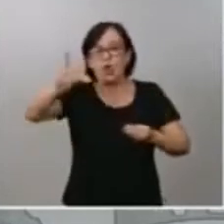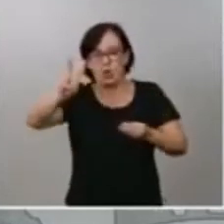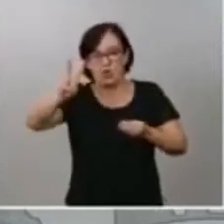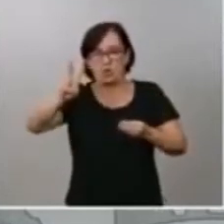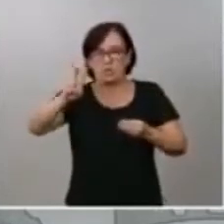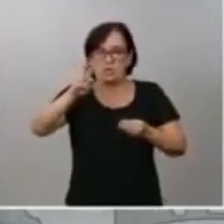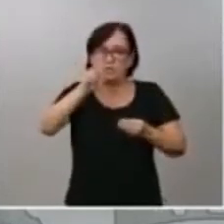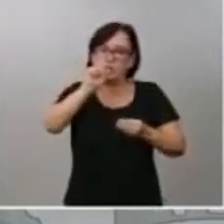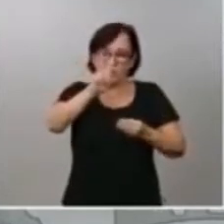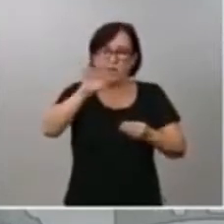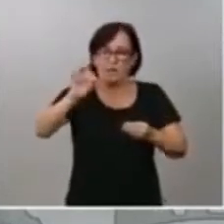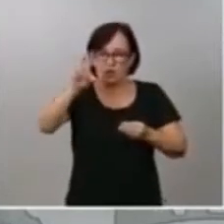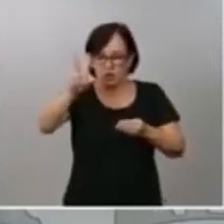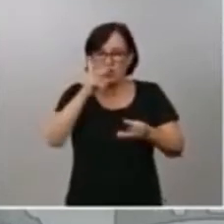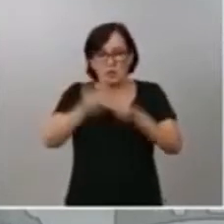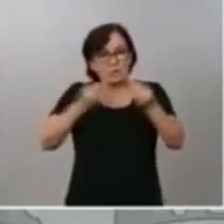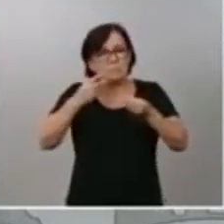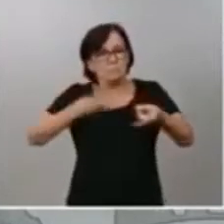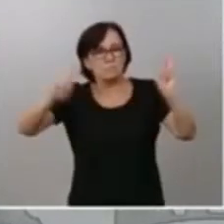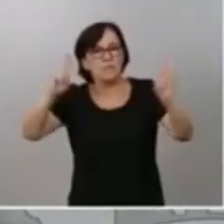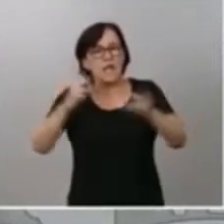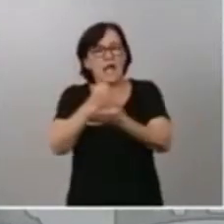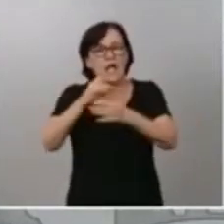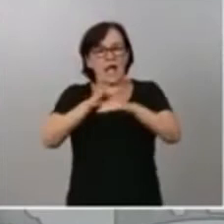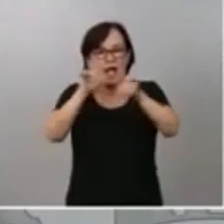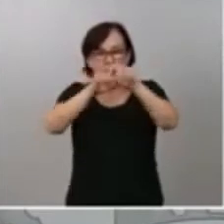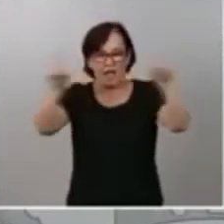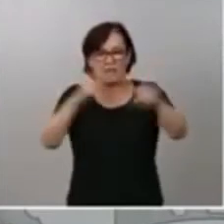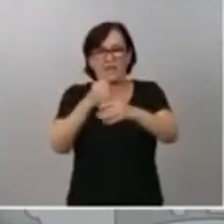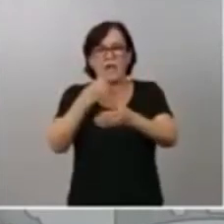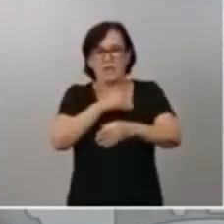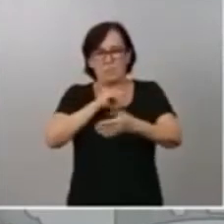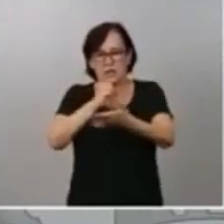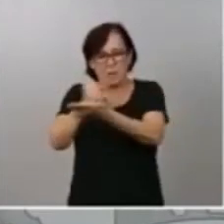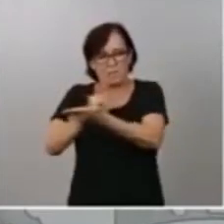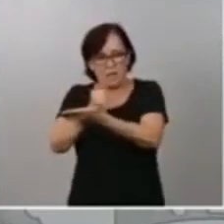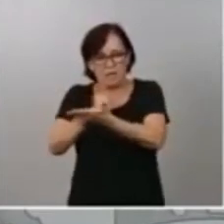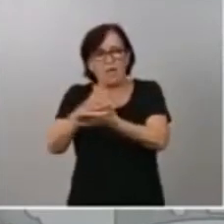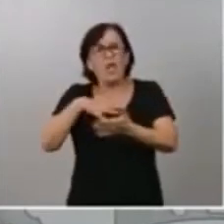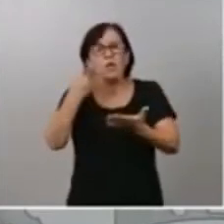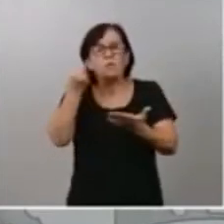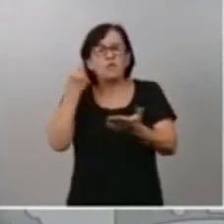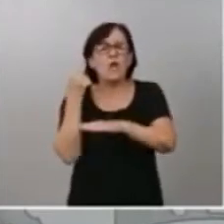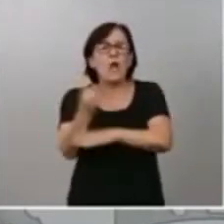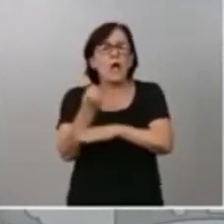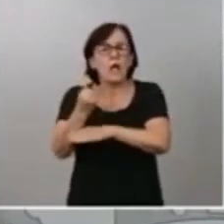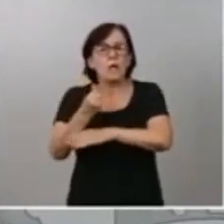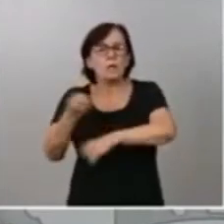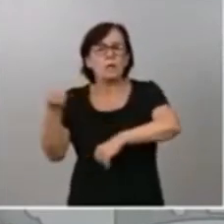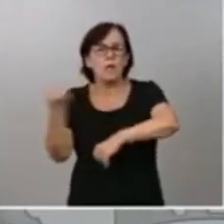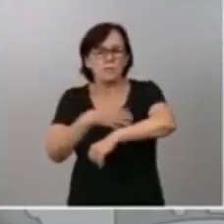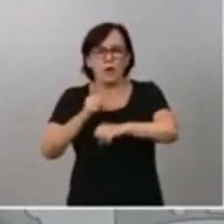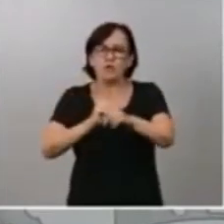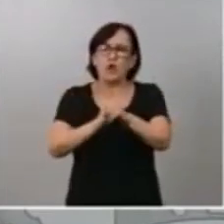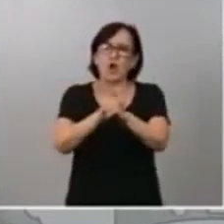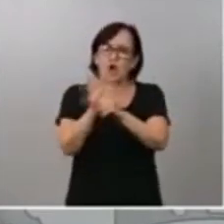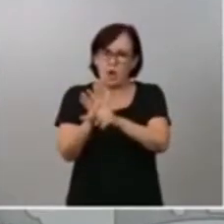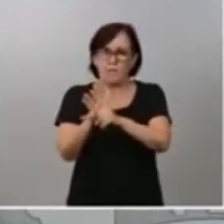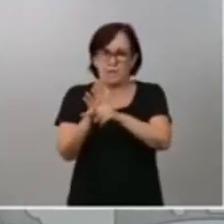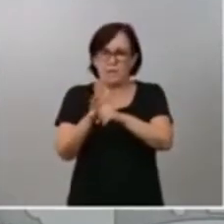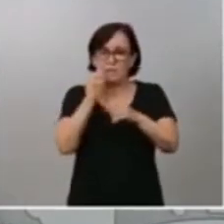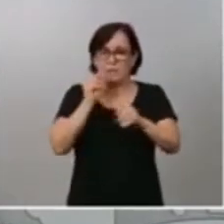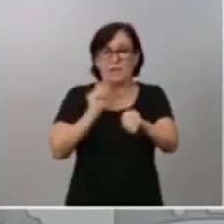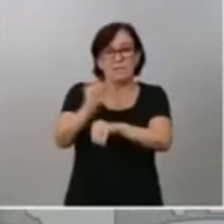Agencia Española del Medicamento y muchos de ellos han sido respaldados por el Fondo COVID-19 Español que financia más de